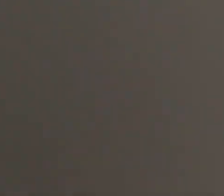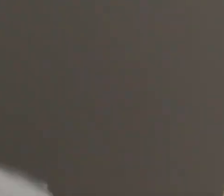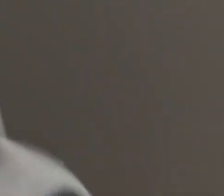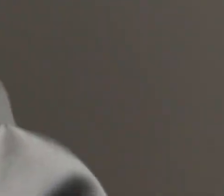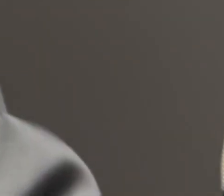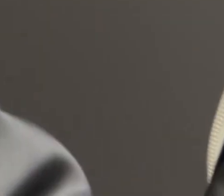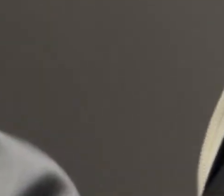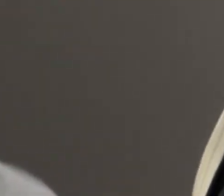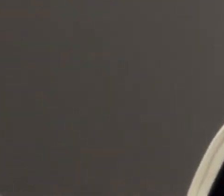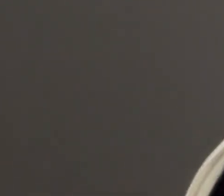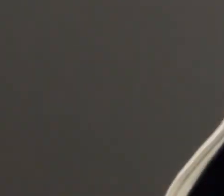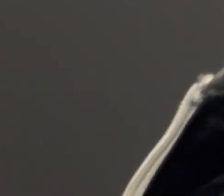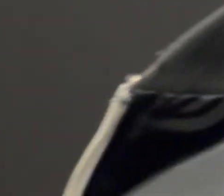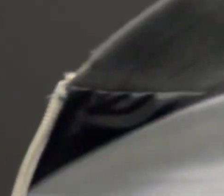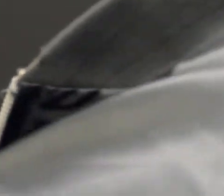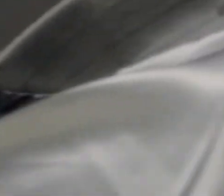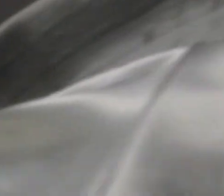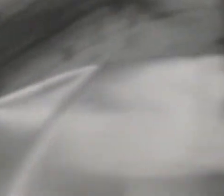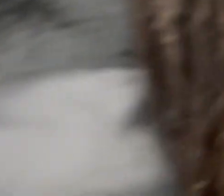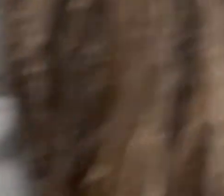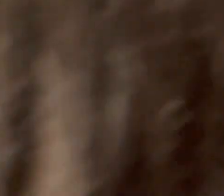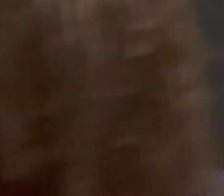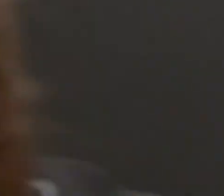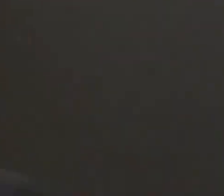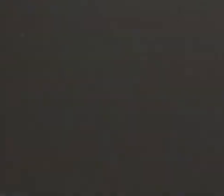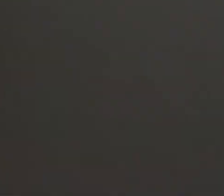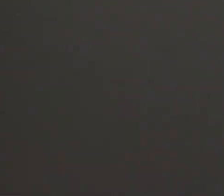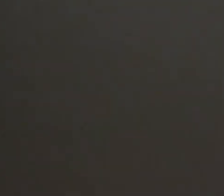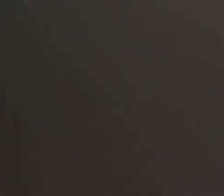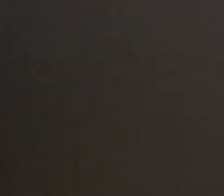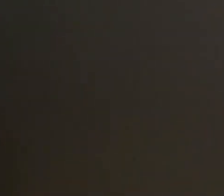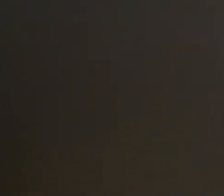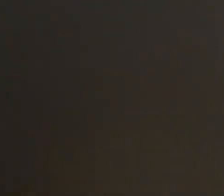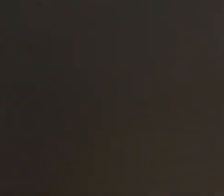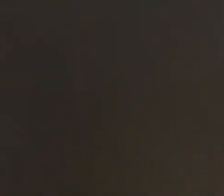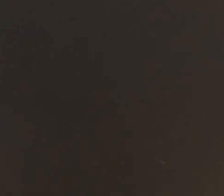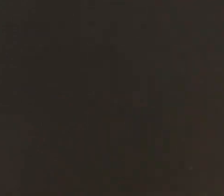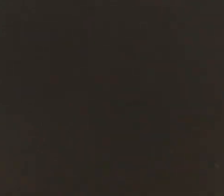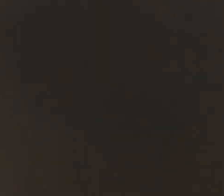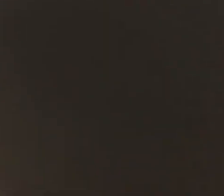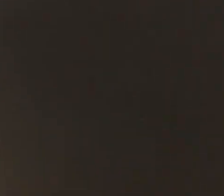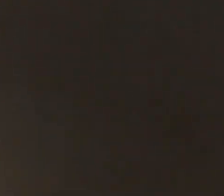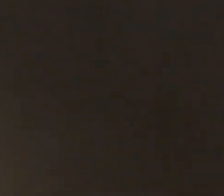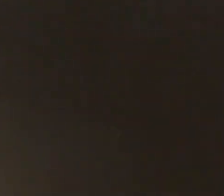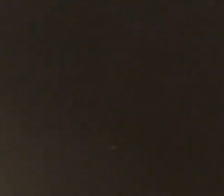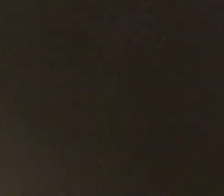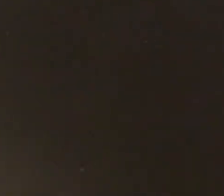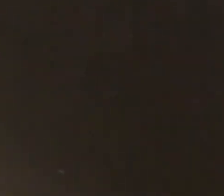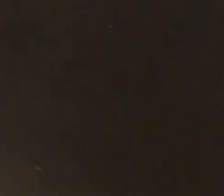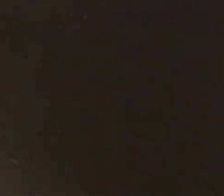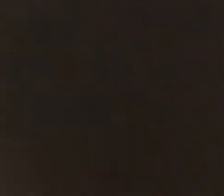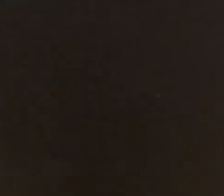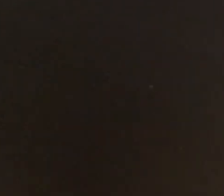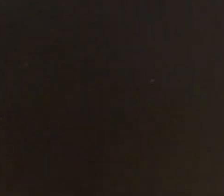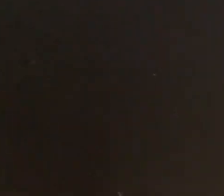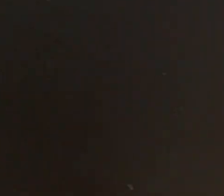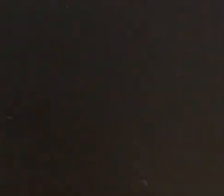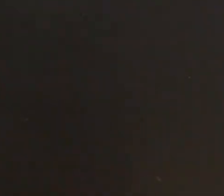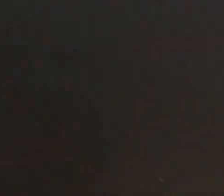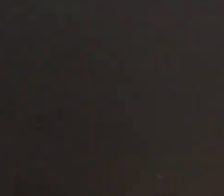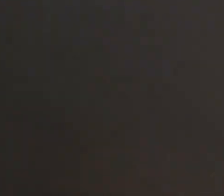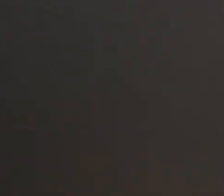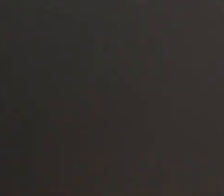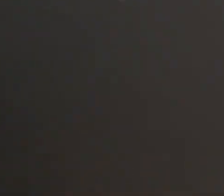víctima va a utilizar el baño, pueda ver ese anuncio. Y no tenga miedo en llamarnos de inmediato al 911